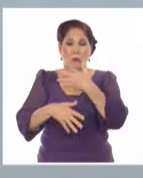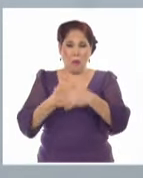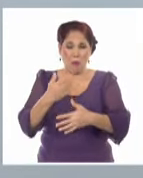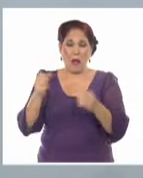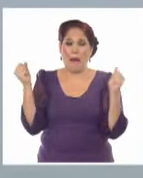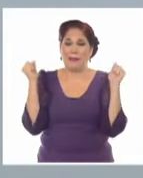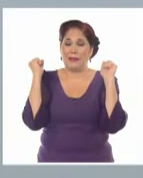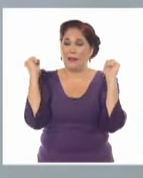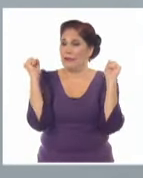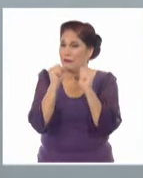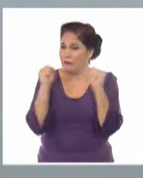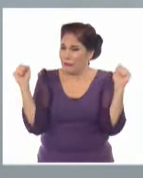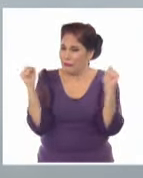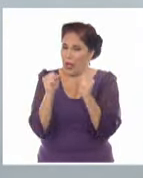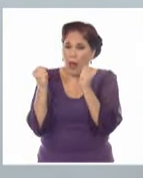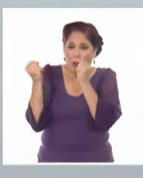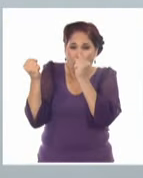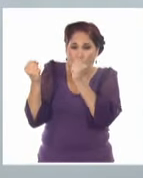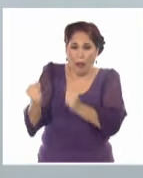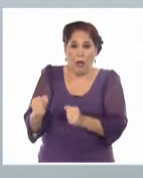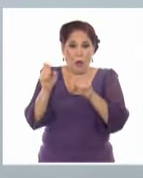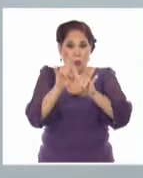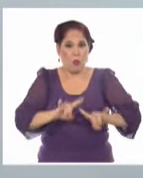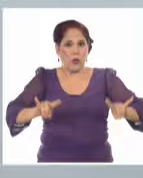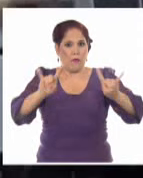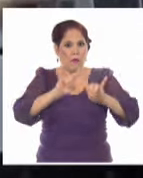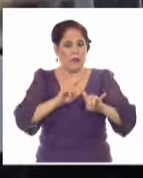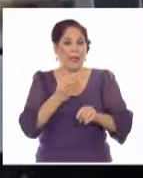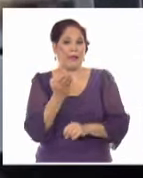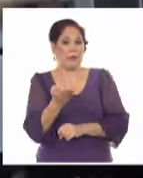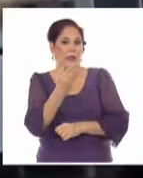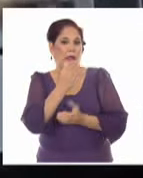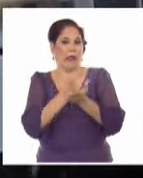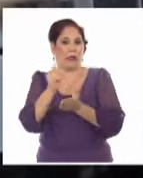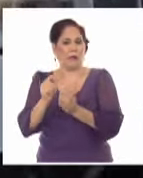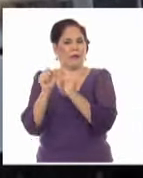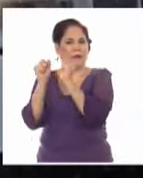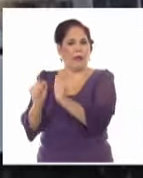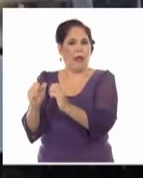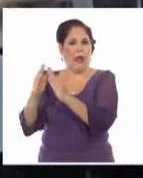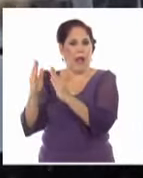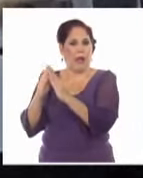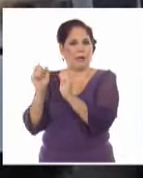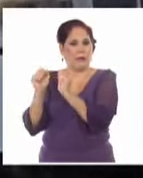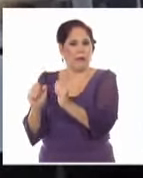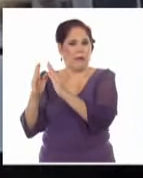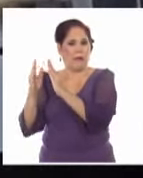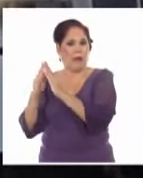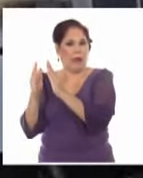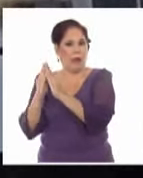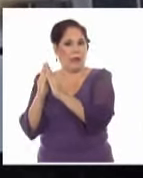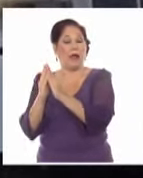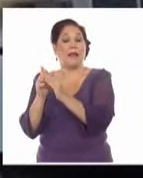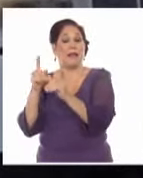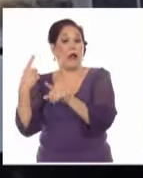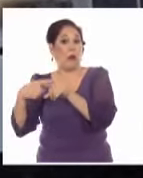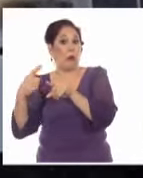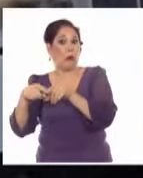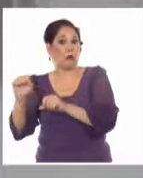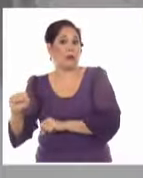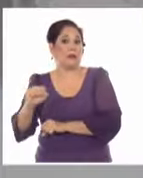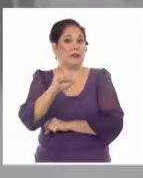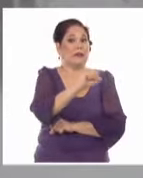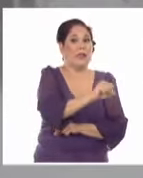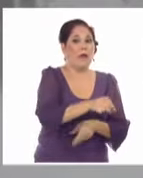tiempo severo. Varias universidades han solicitado a sus alumnos que regresen a sus casas o han trasladado a otros hasta los